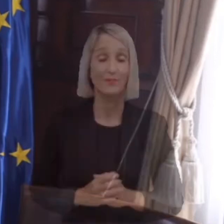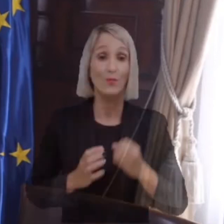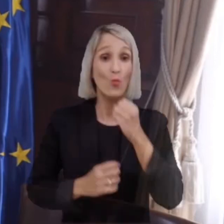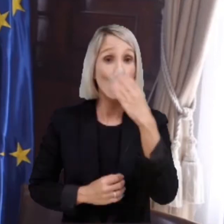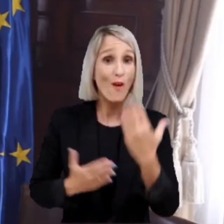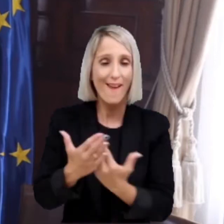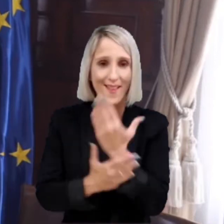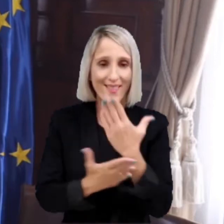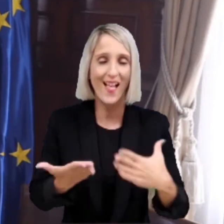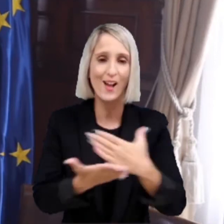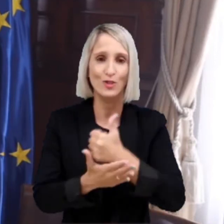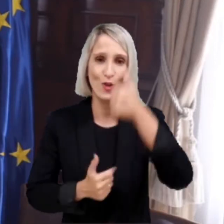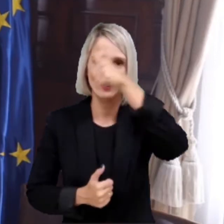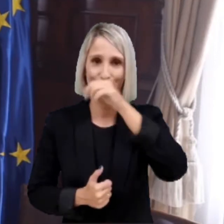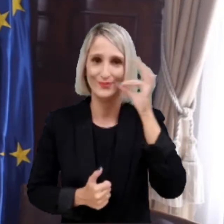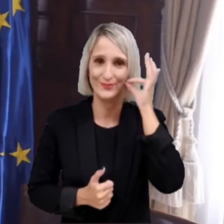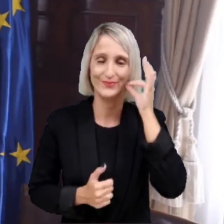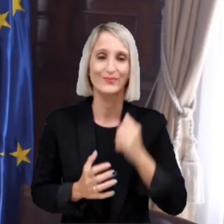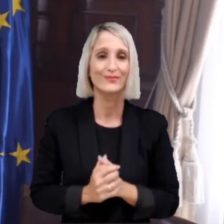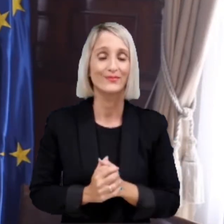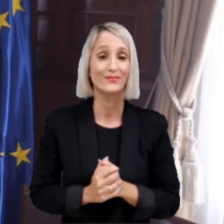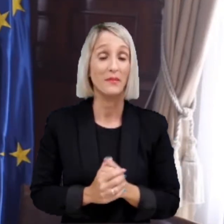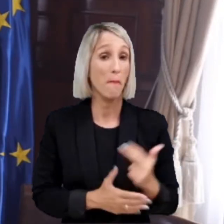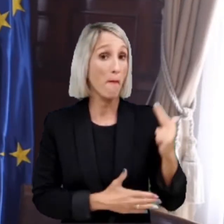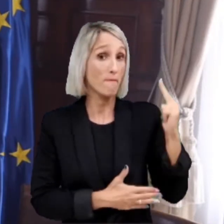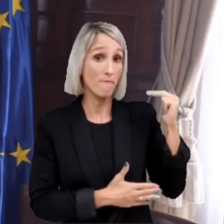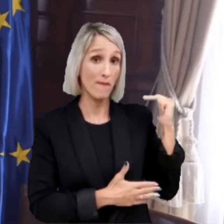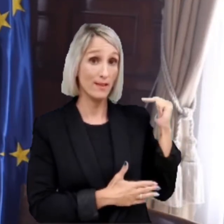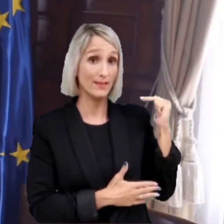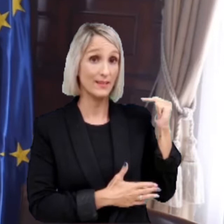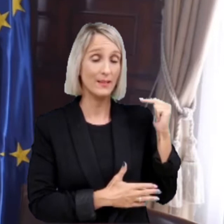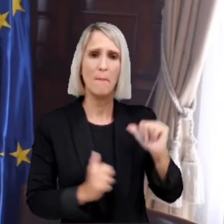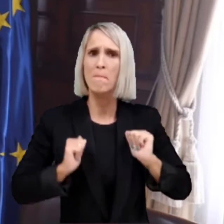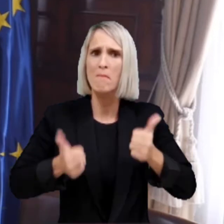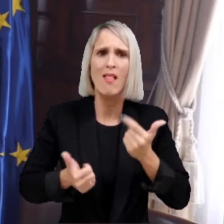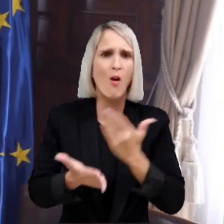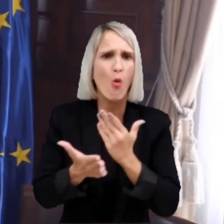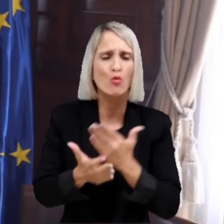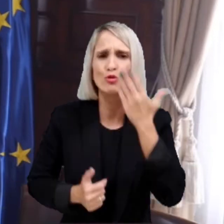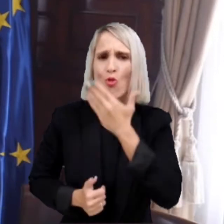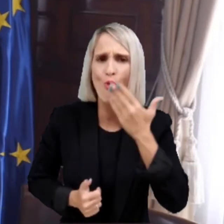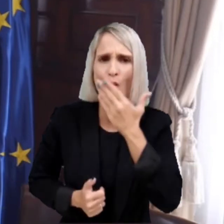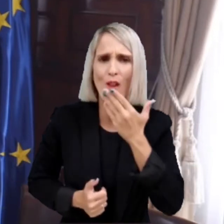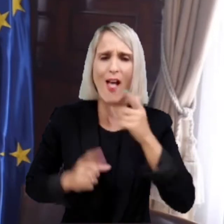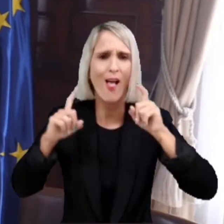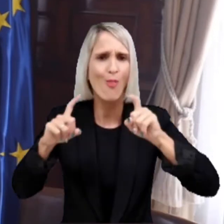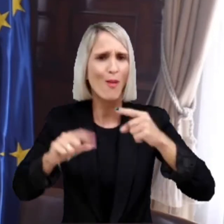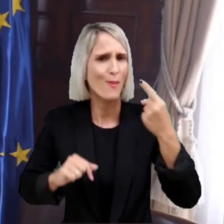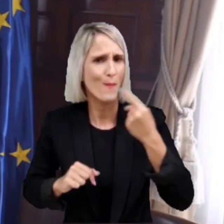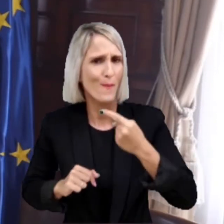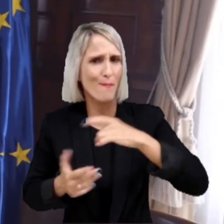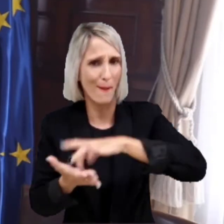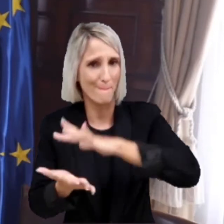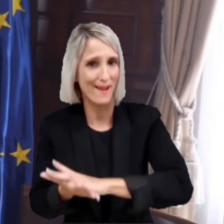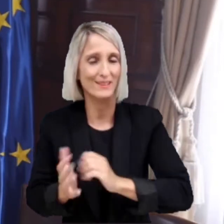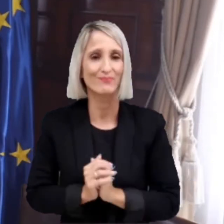Buenos días a todos y a todas. Antes de ayer viernes comenzaba el curso escolar de educación primaria